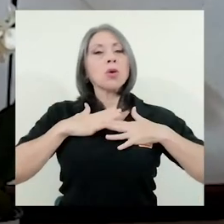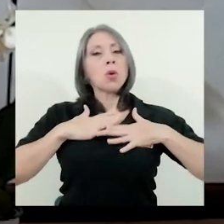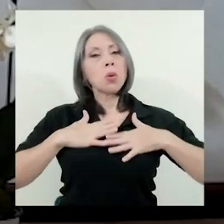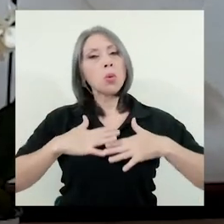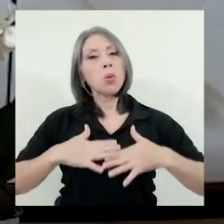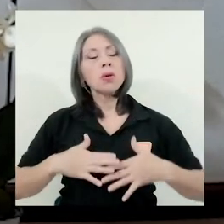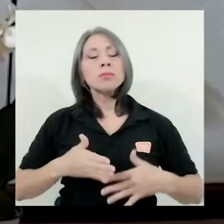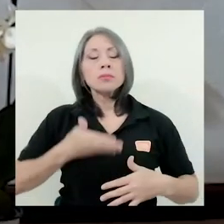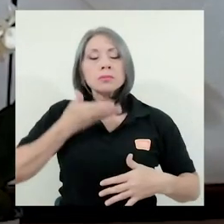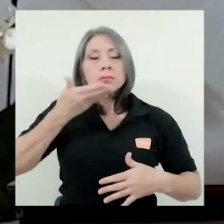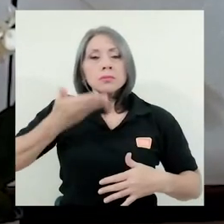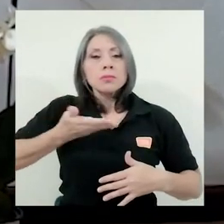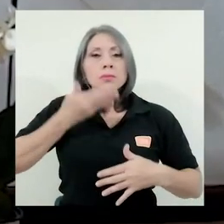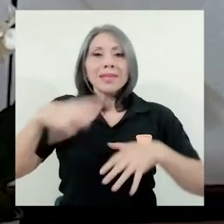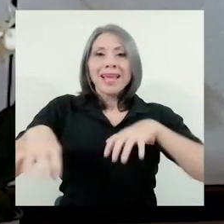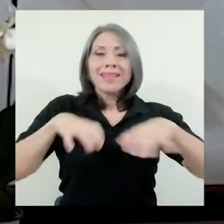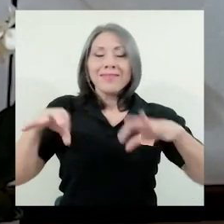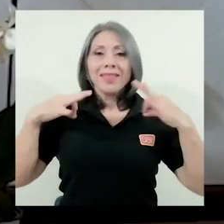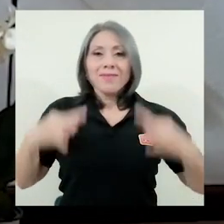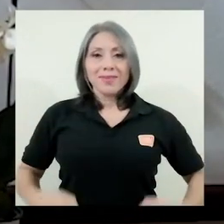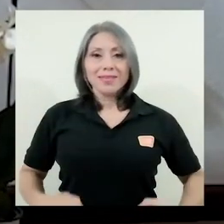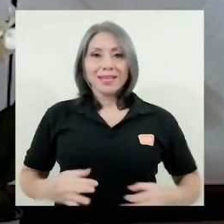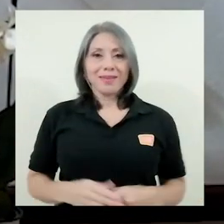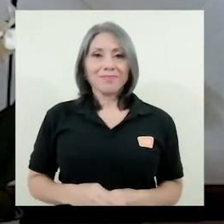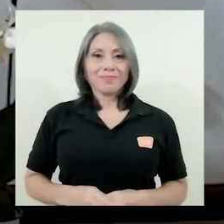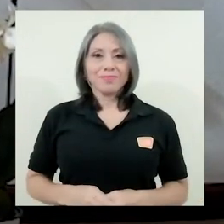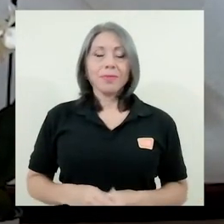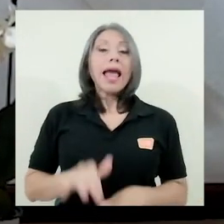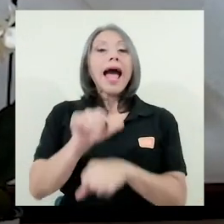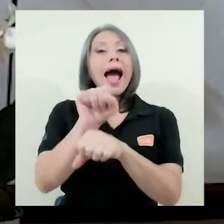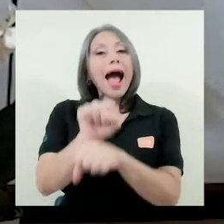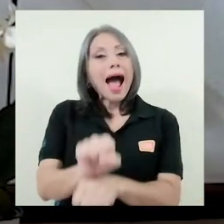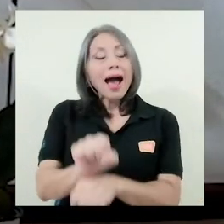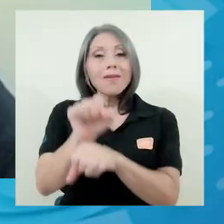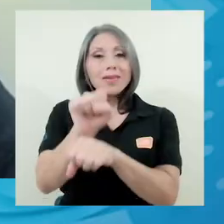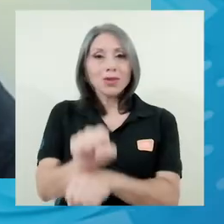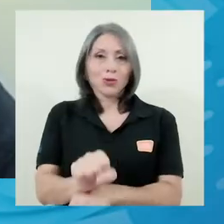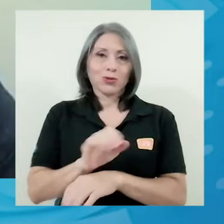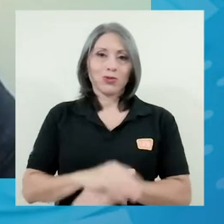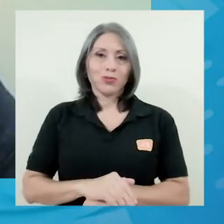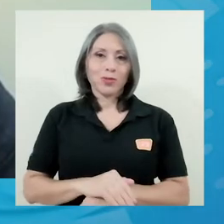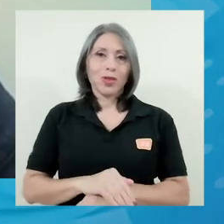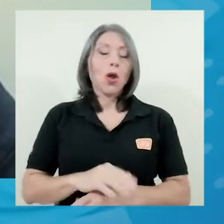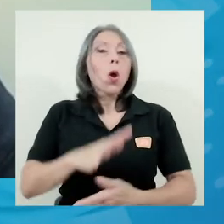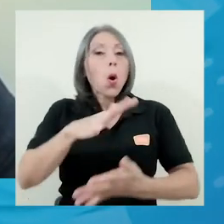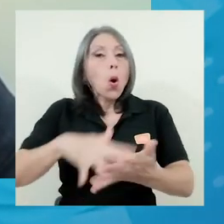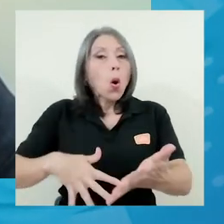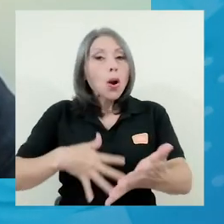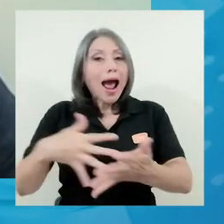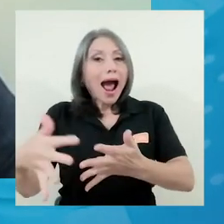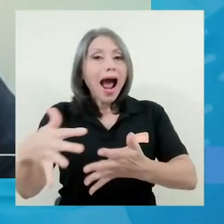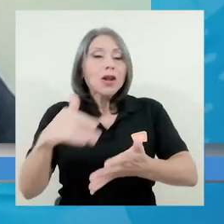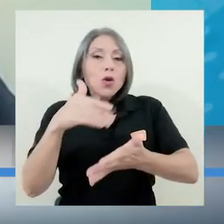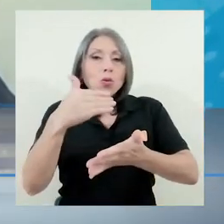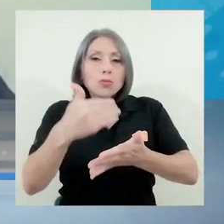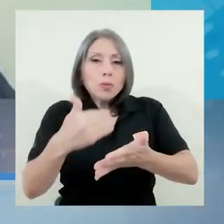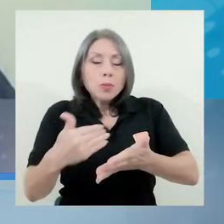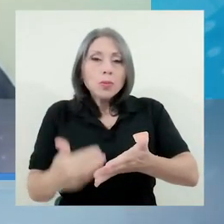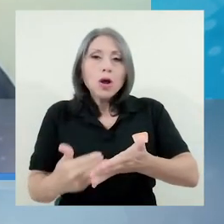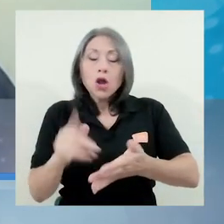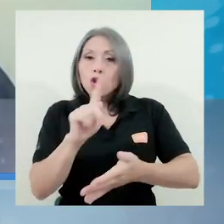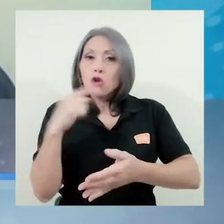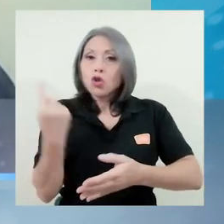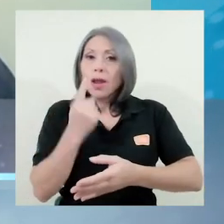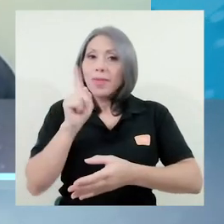respiración y para hacer actividad física. Hábitos. El horario no solamente tiene que integrar